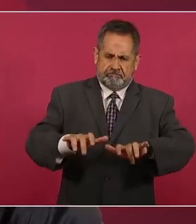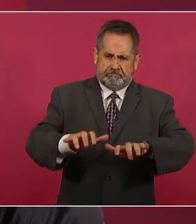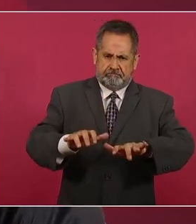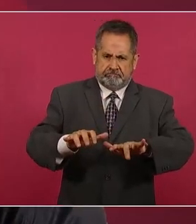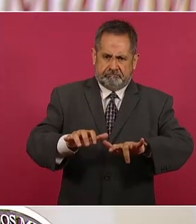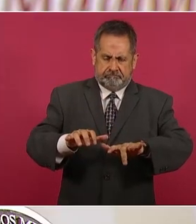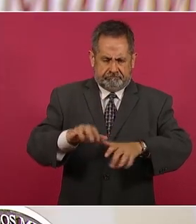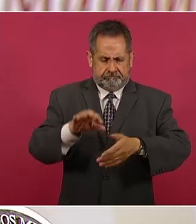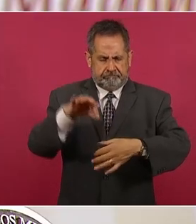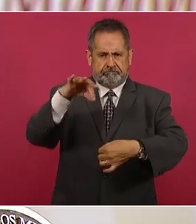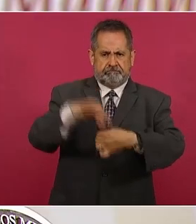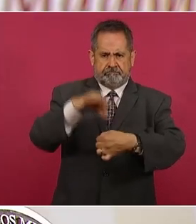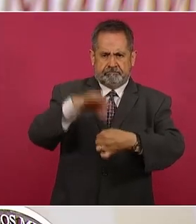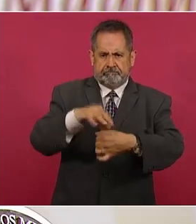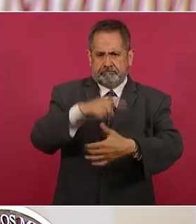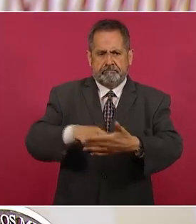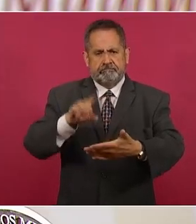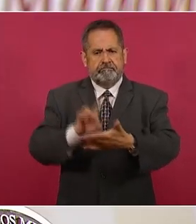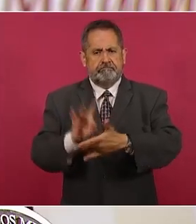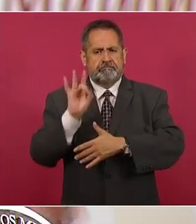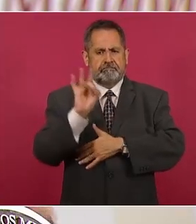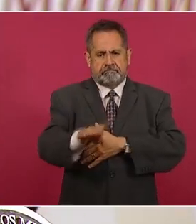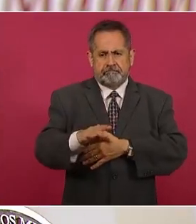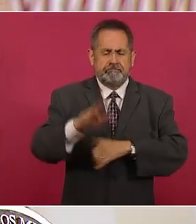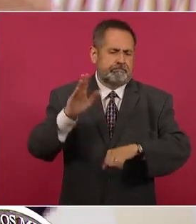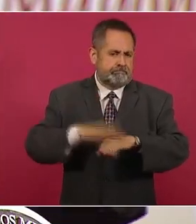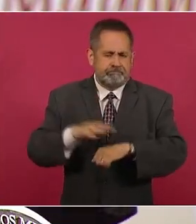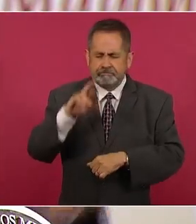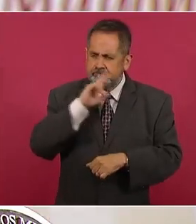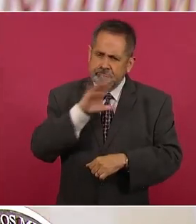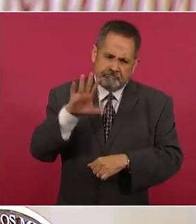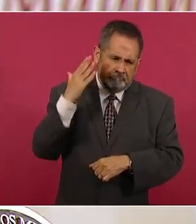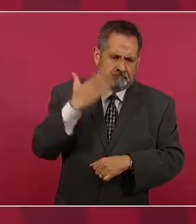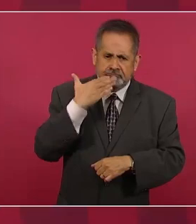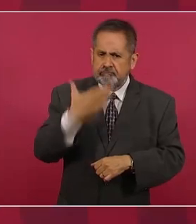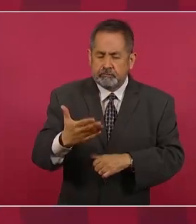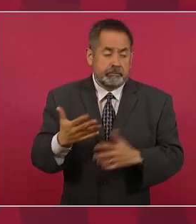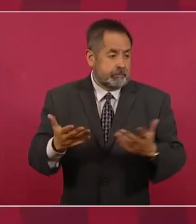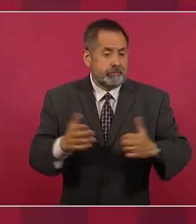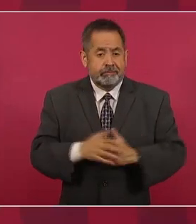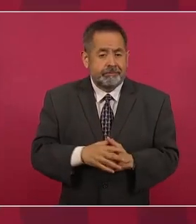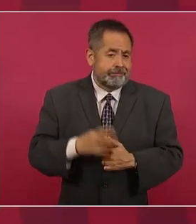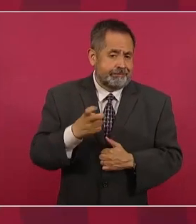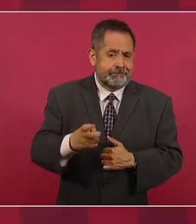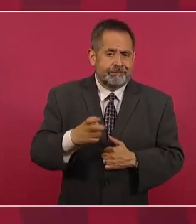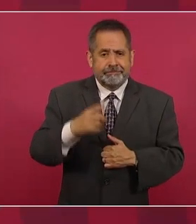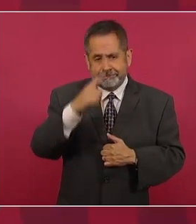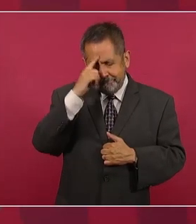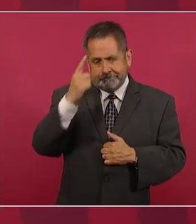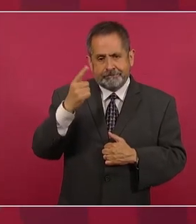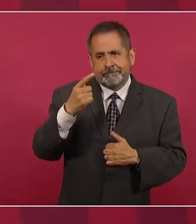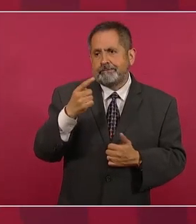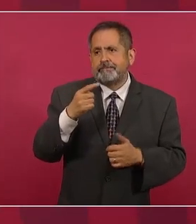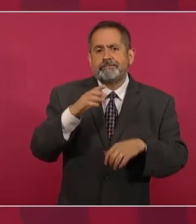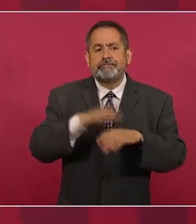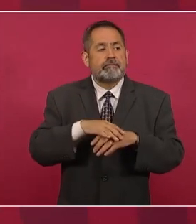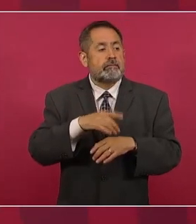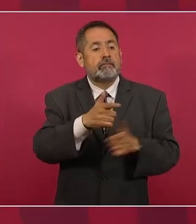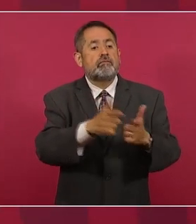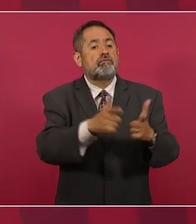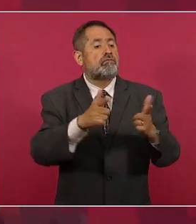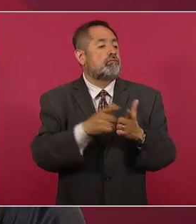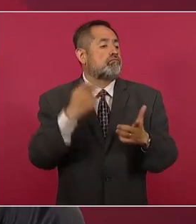mediante un procedimiento más ágil y finalmente se reduce también el financiamiento a los partidos